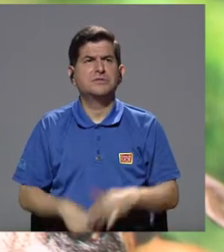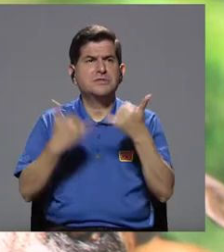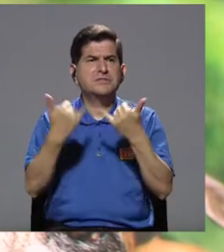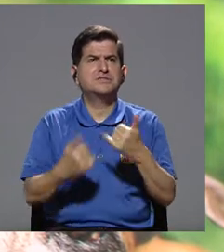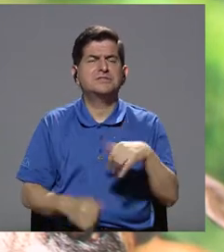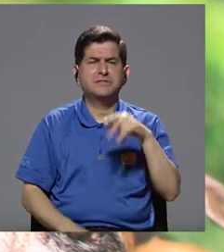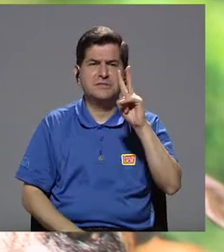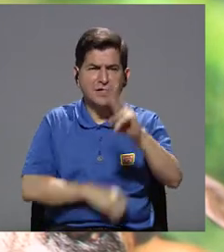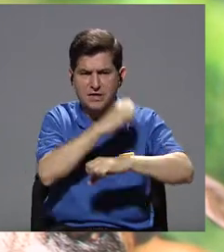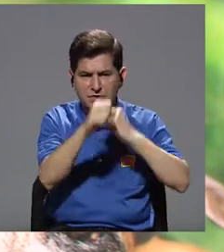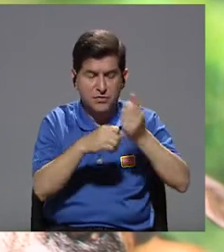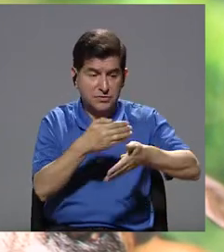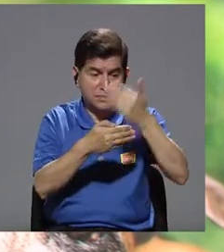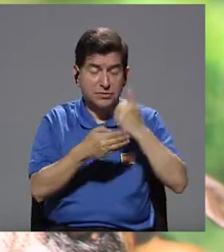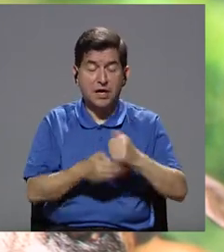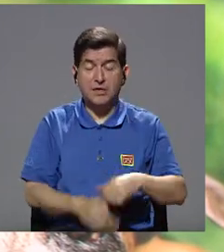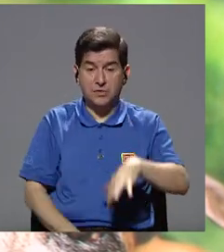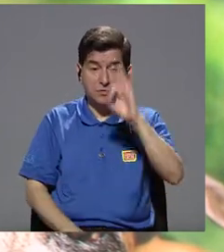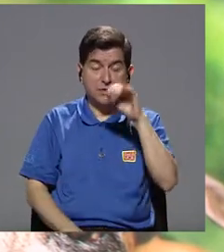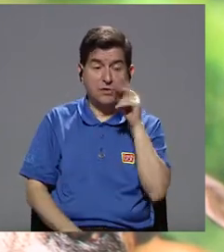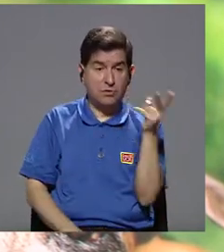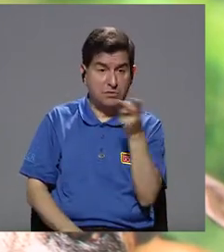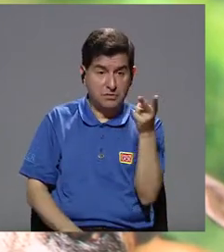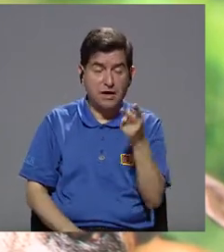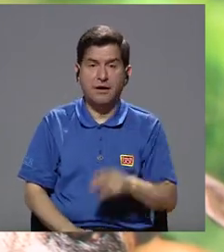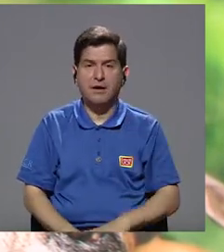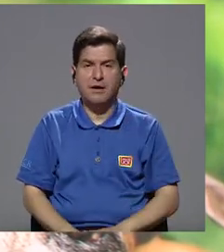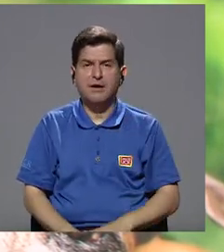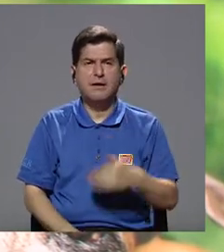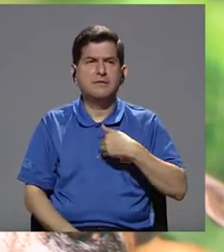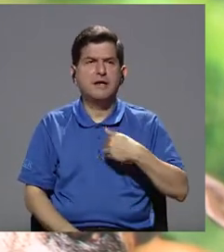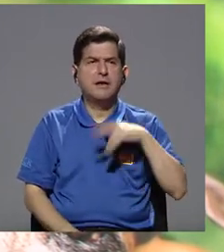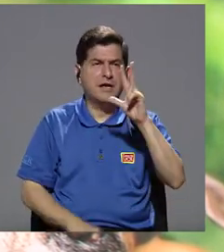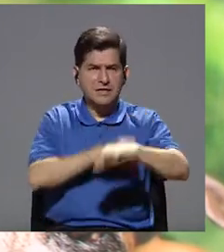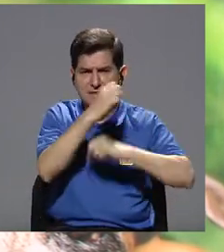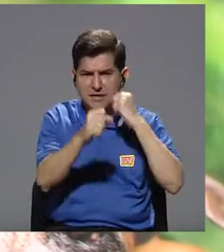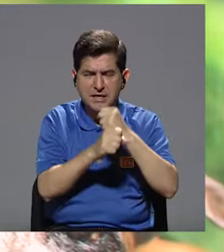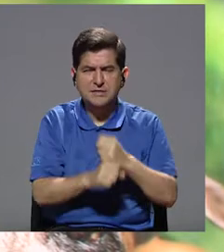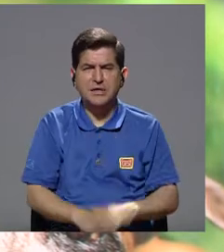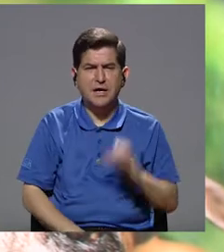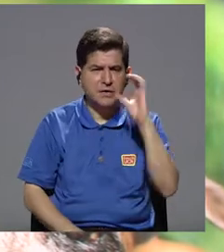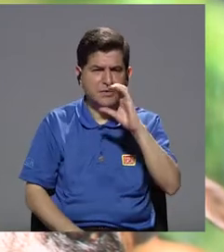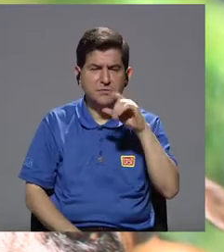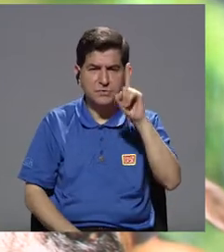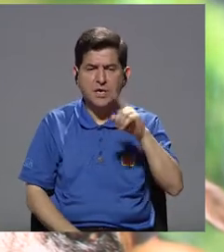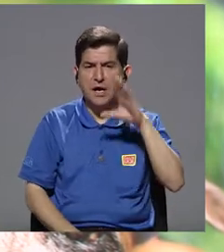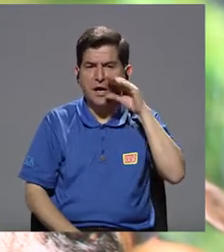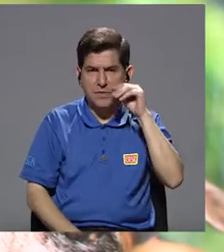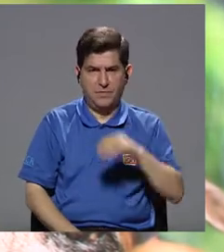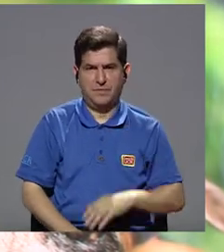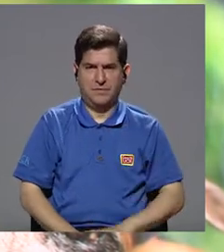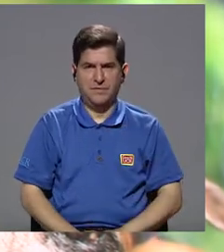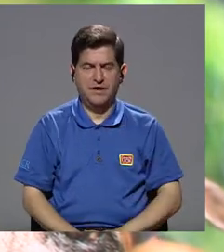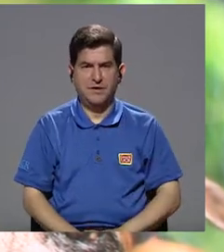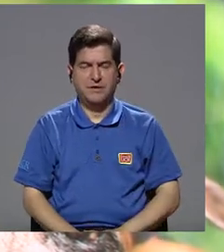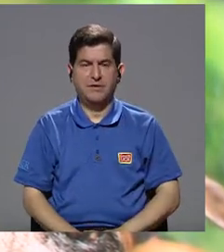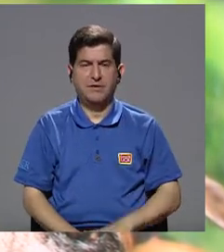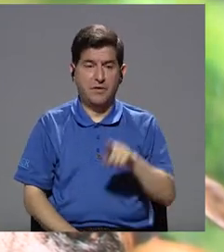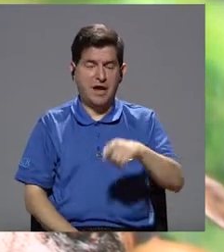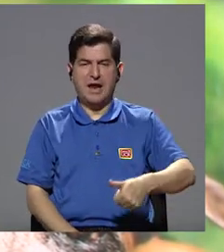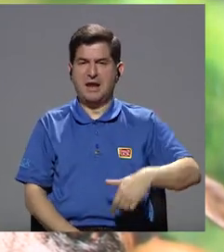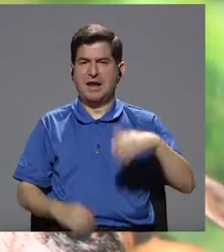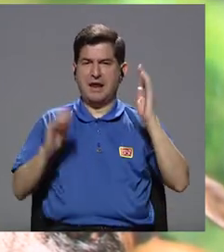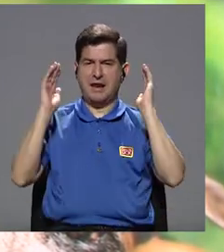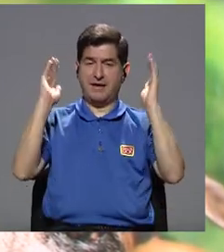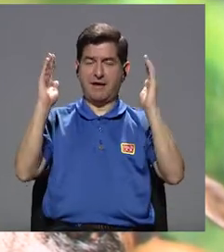Hace como un par de años hicimos un descubrimiento maravilloso junto con ellos. Teníamos como más de tres años de estar detrás de un perrito que es conocido